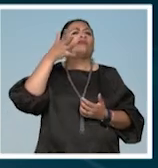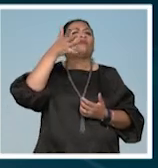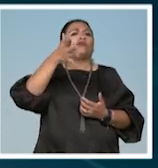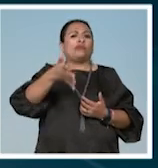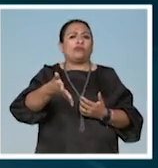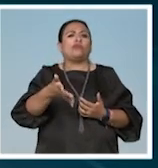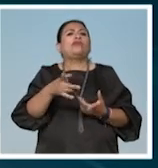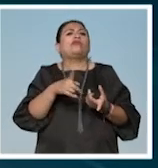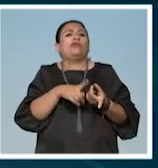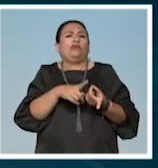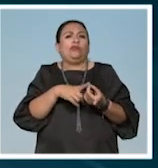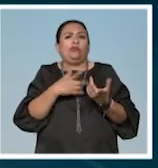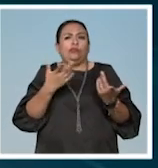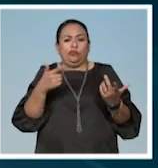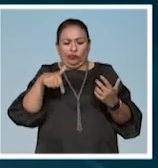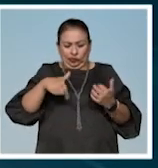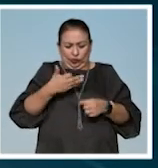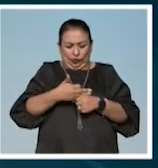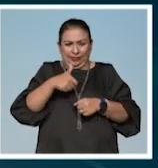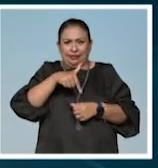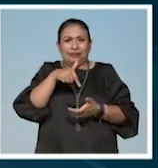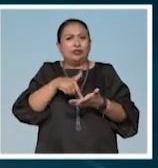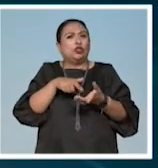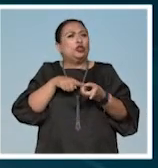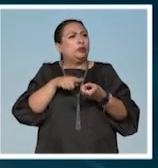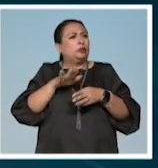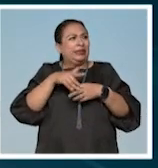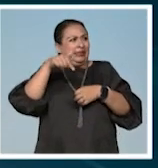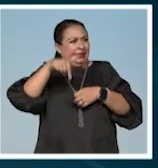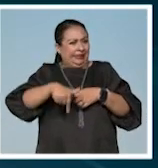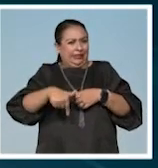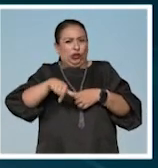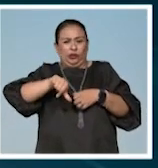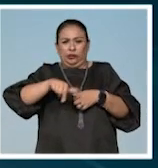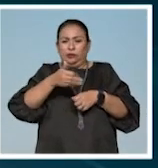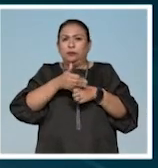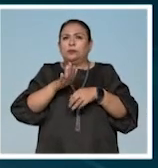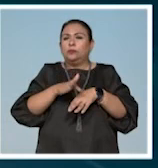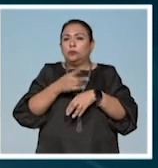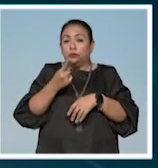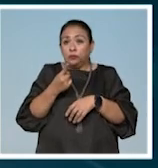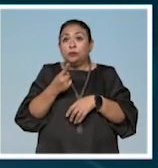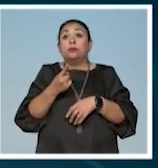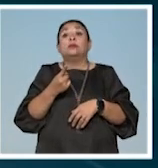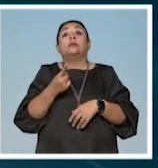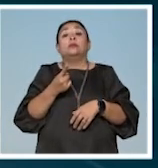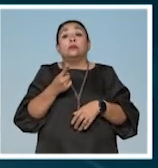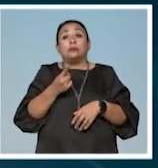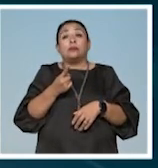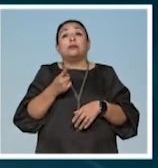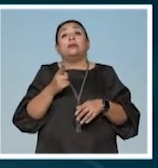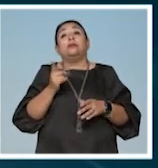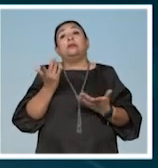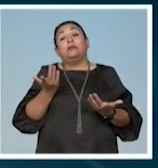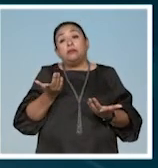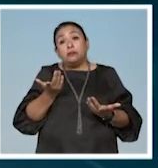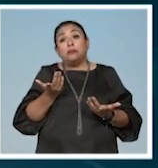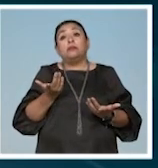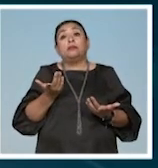dónde estamos por qué estamos donde estamos y si bien